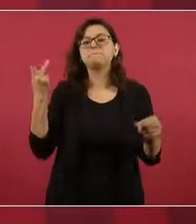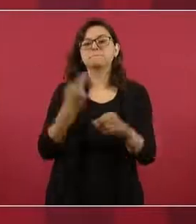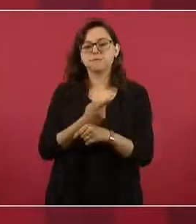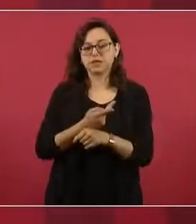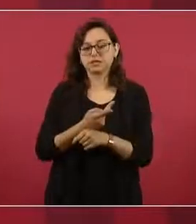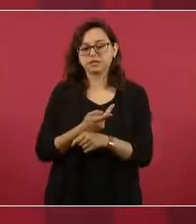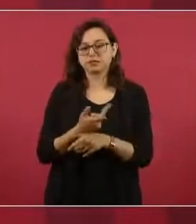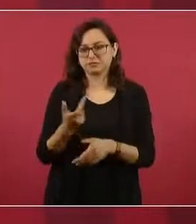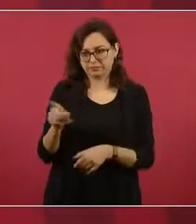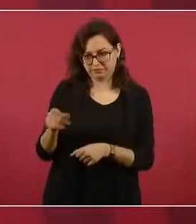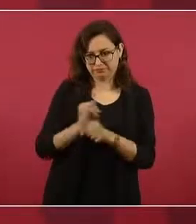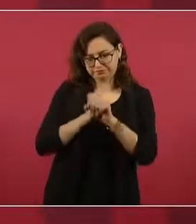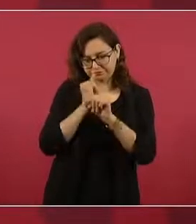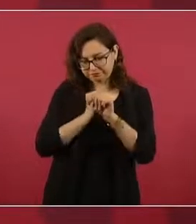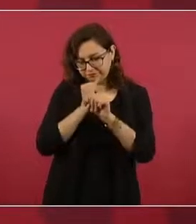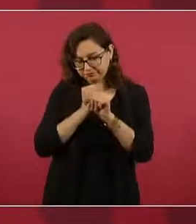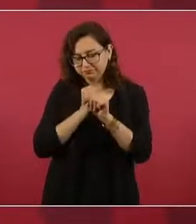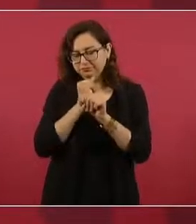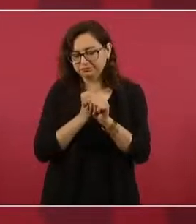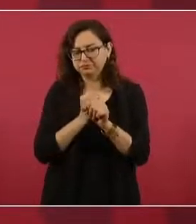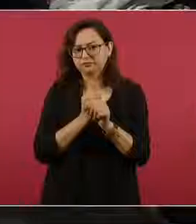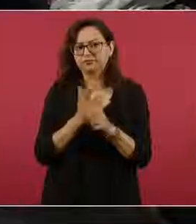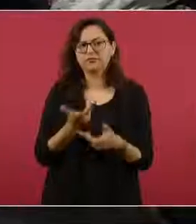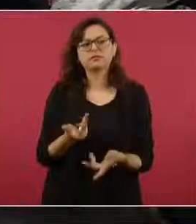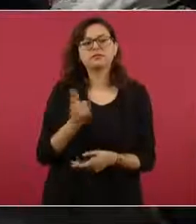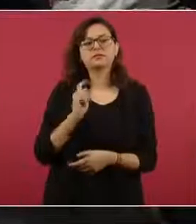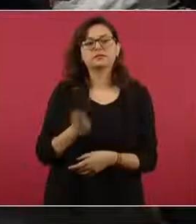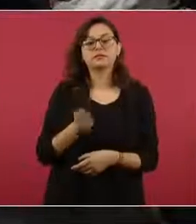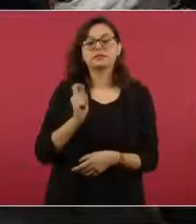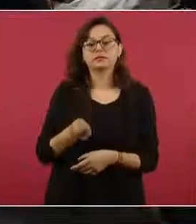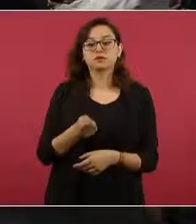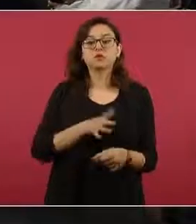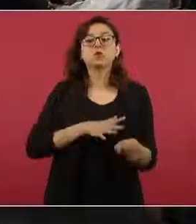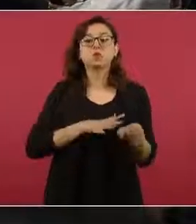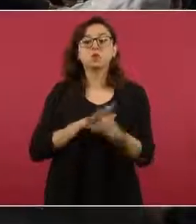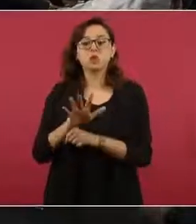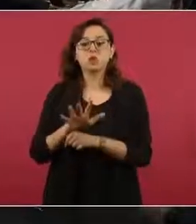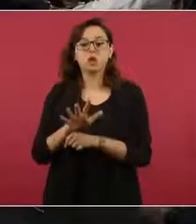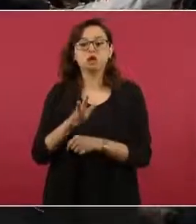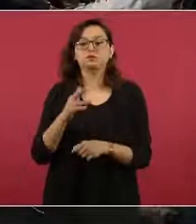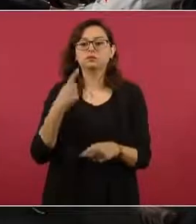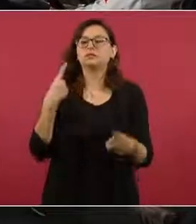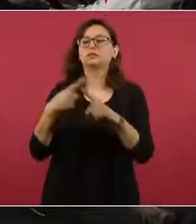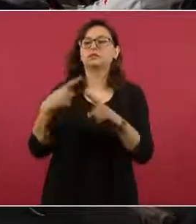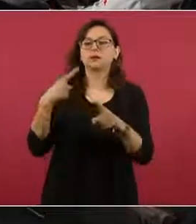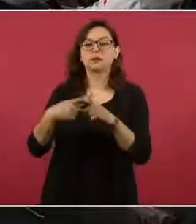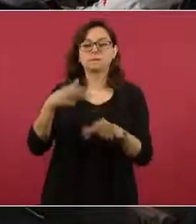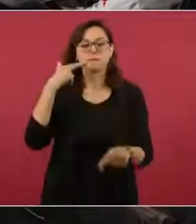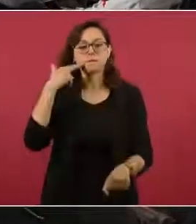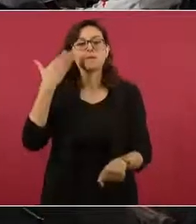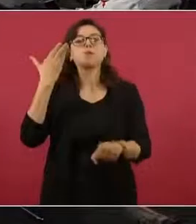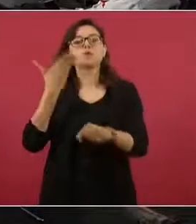investigación, en qué instancia está, aunque